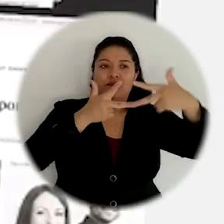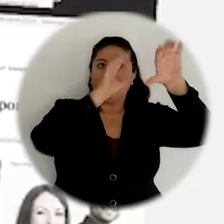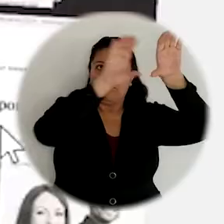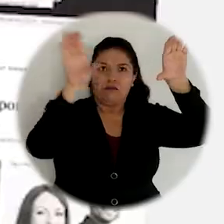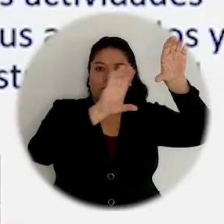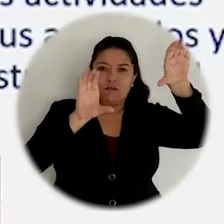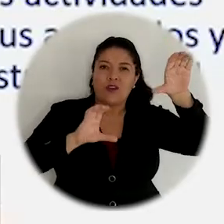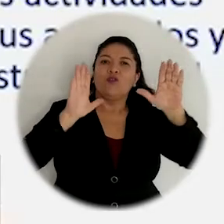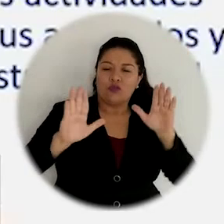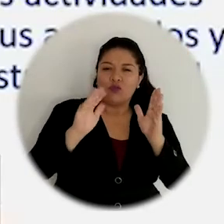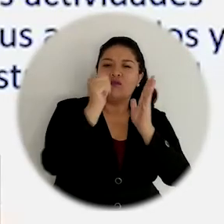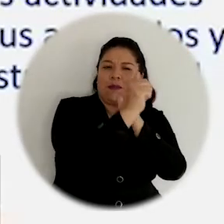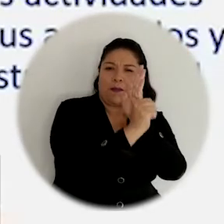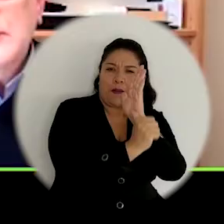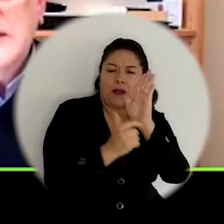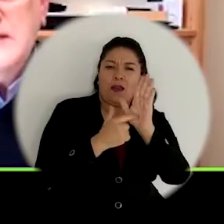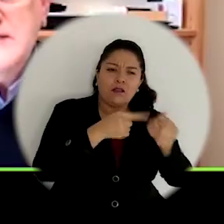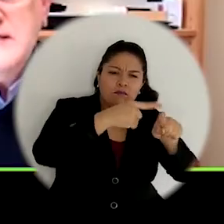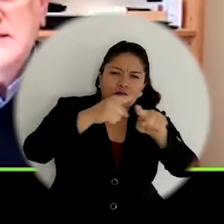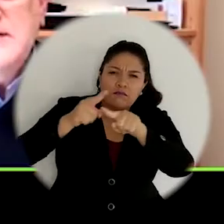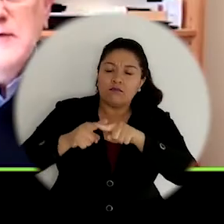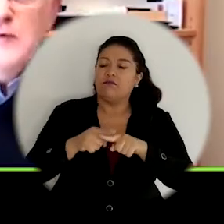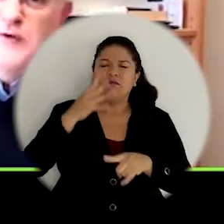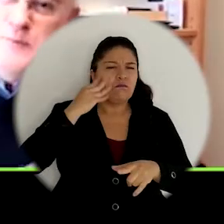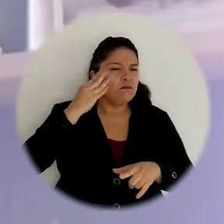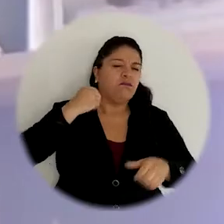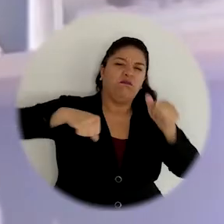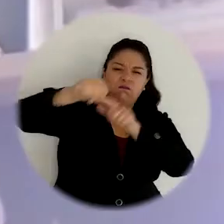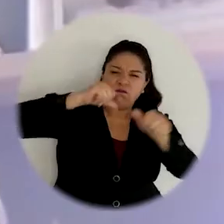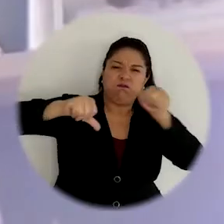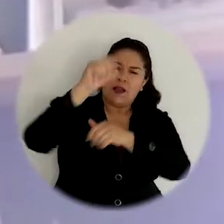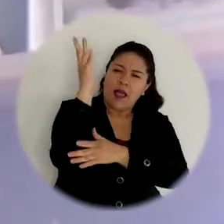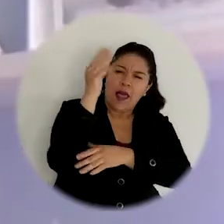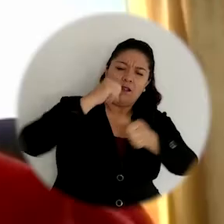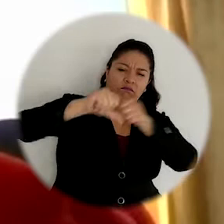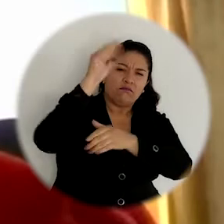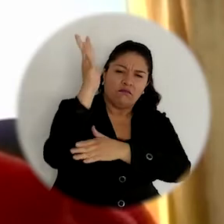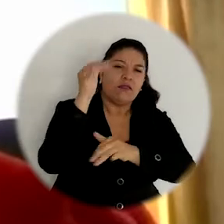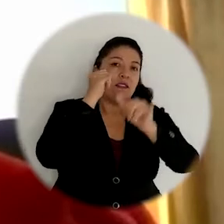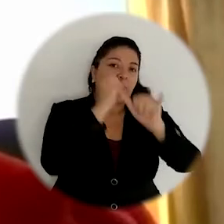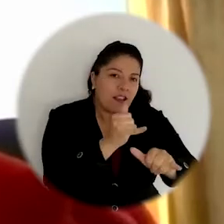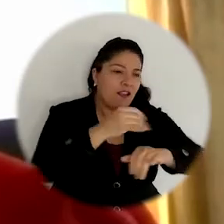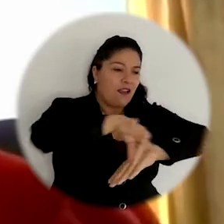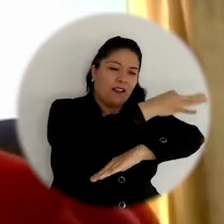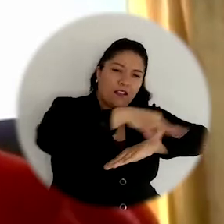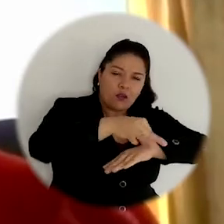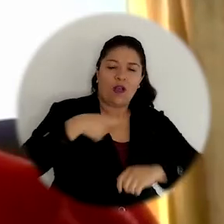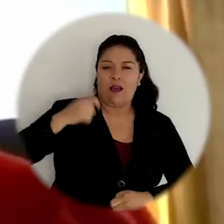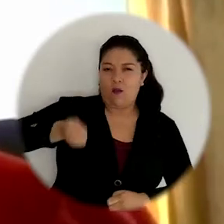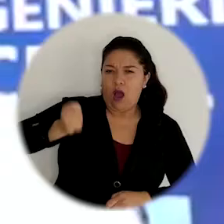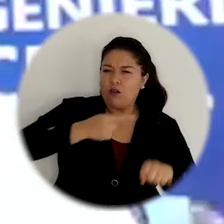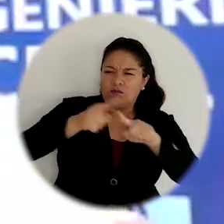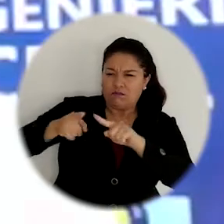una variada programación académica y la participación de reconocidos expertos en diferentes áreas de la ingeniería civil, la arquitectura y